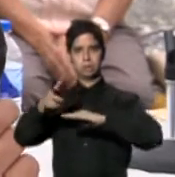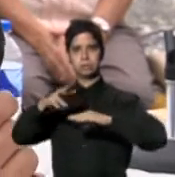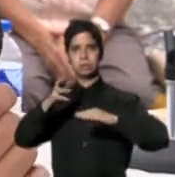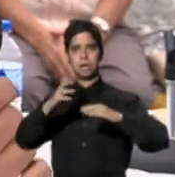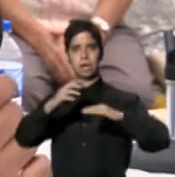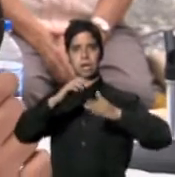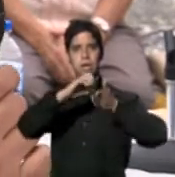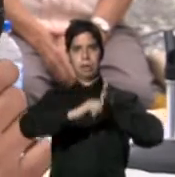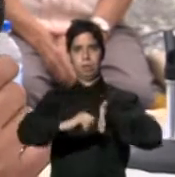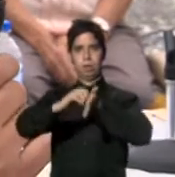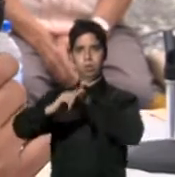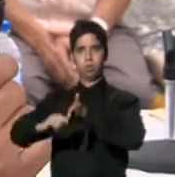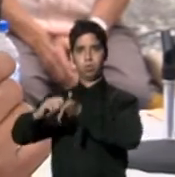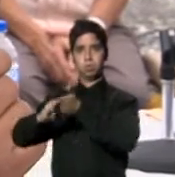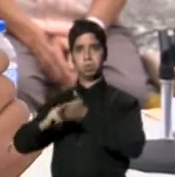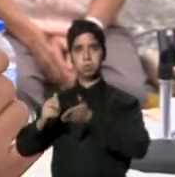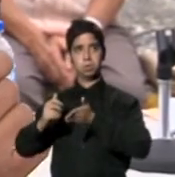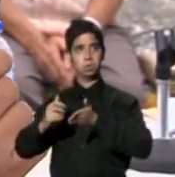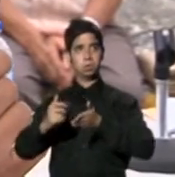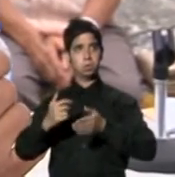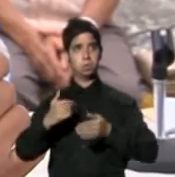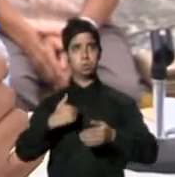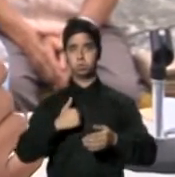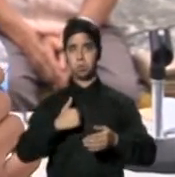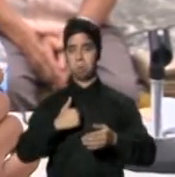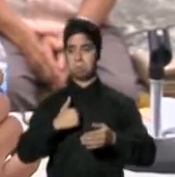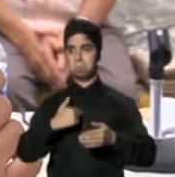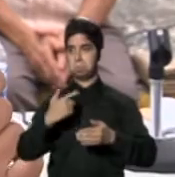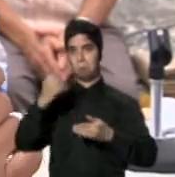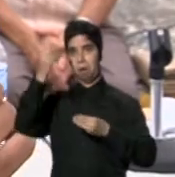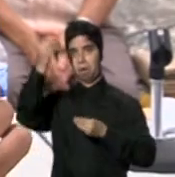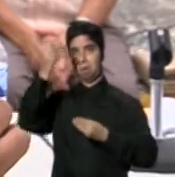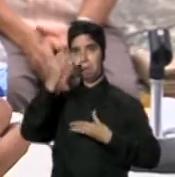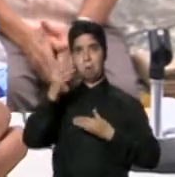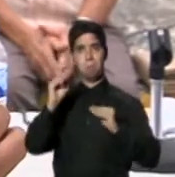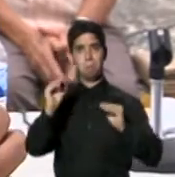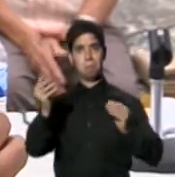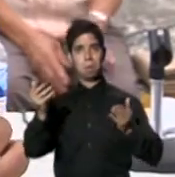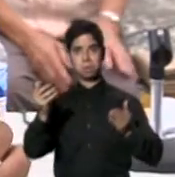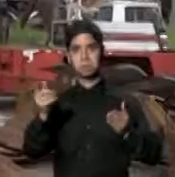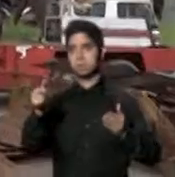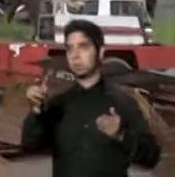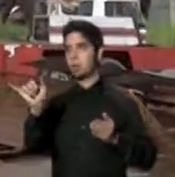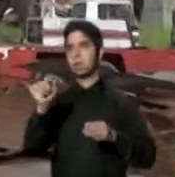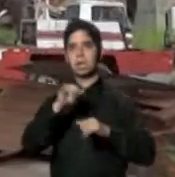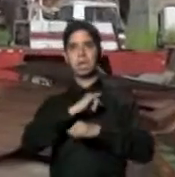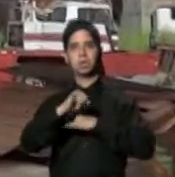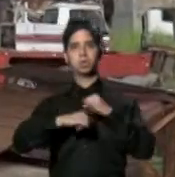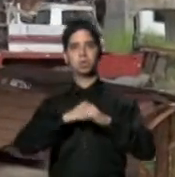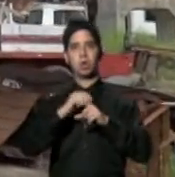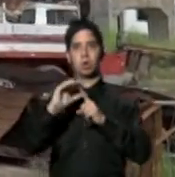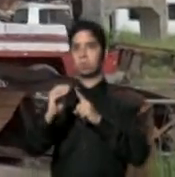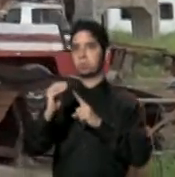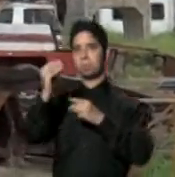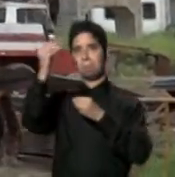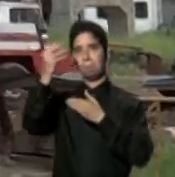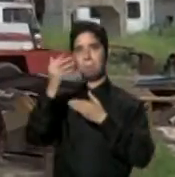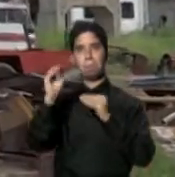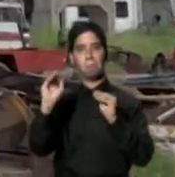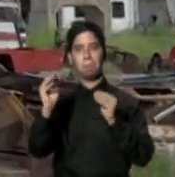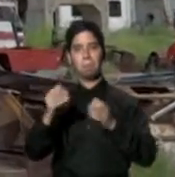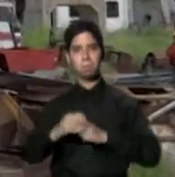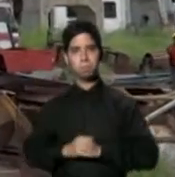pues este servidor no ha tenido ningún tipo de notificación ni el Instituto de Cultura tampoco. La denuncia surgió del Comité